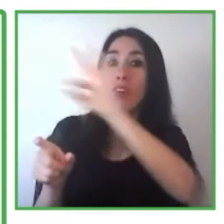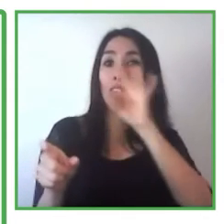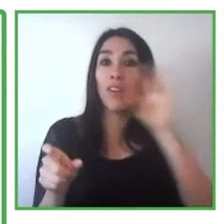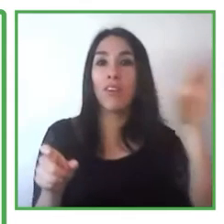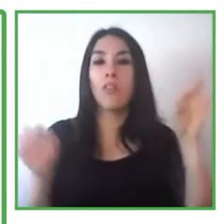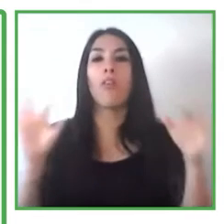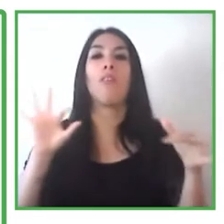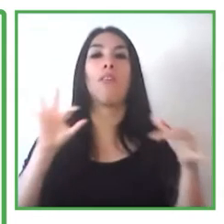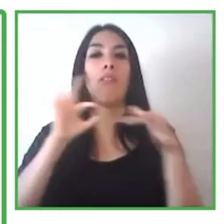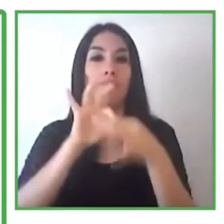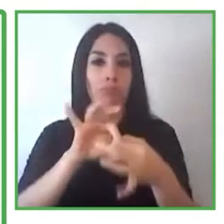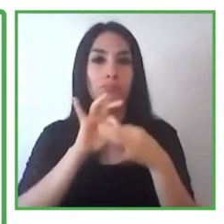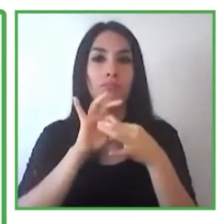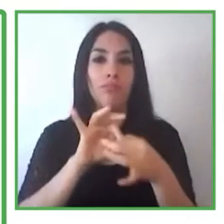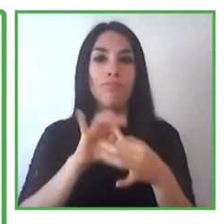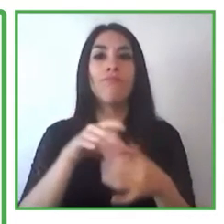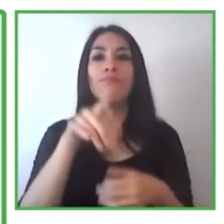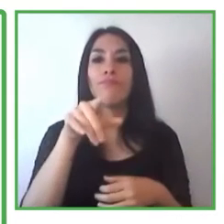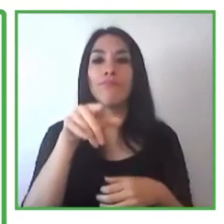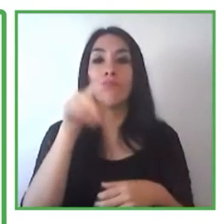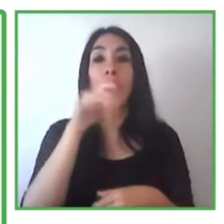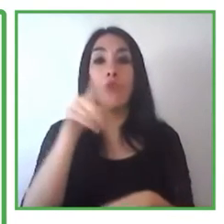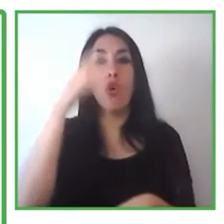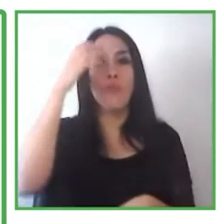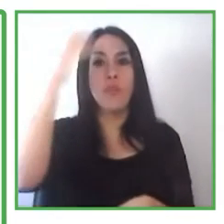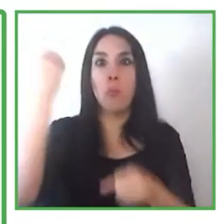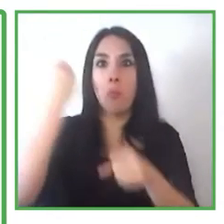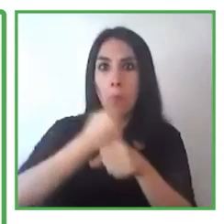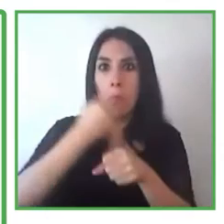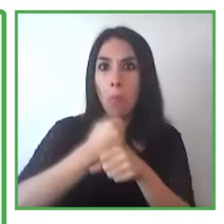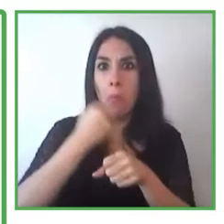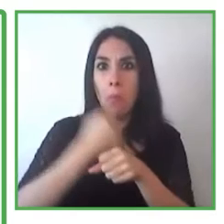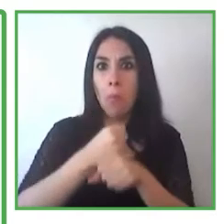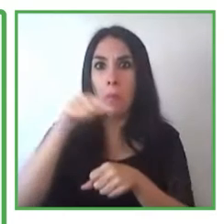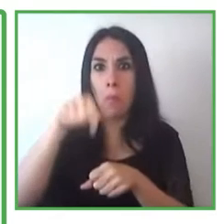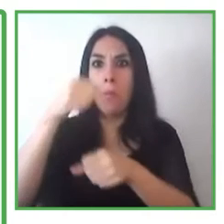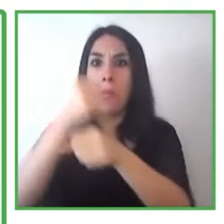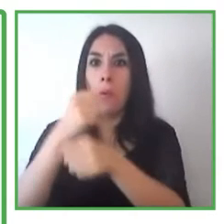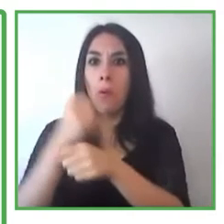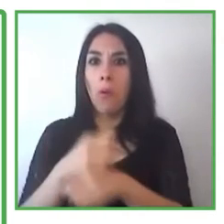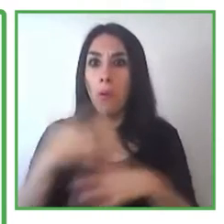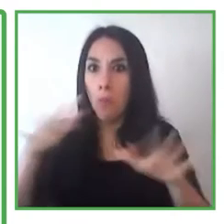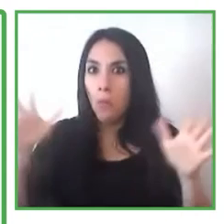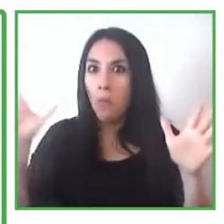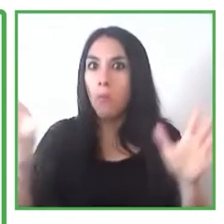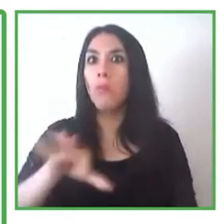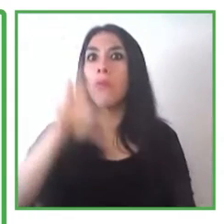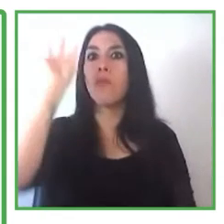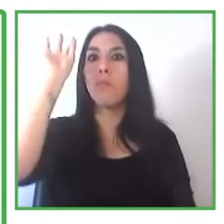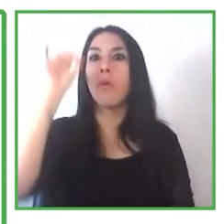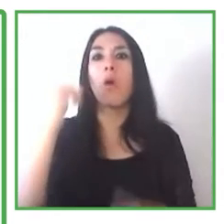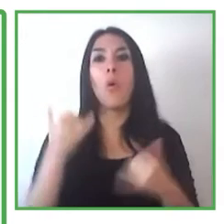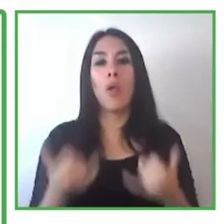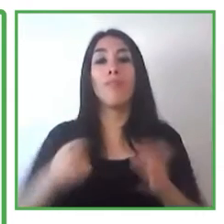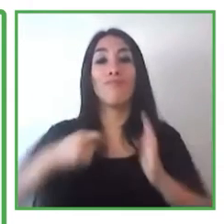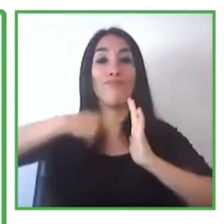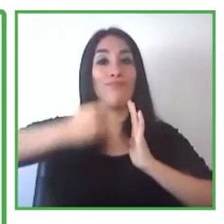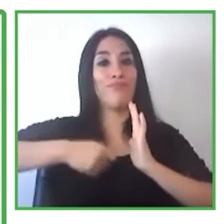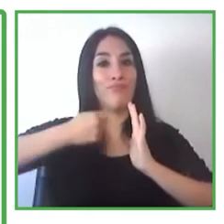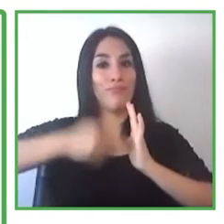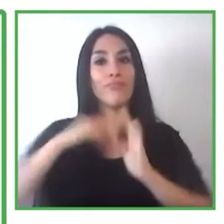Empleate es una, como les digo, es un proyecto, es una actividad